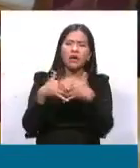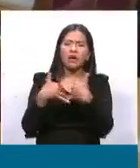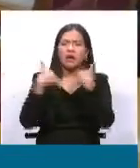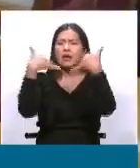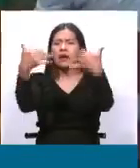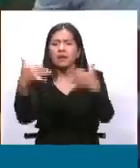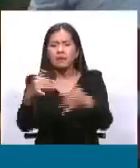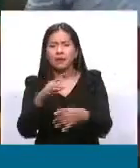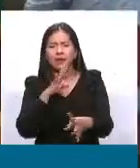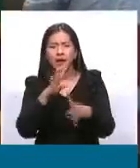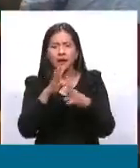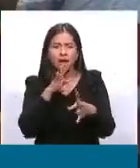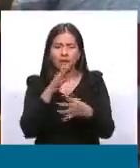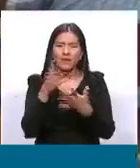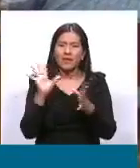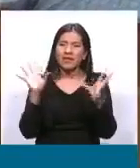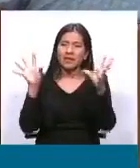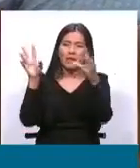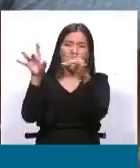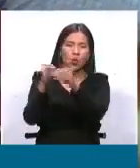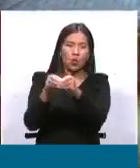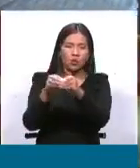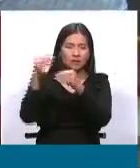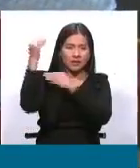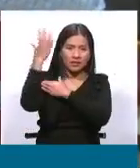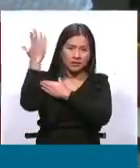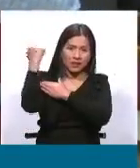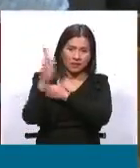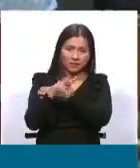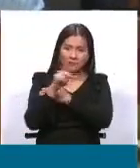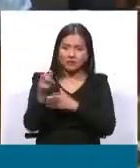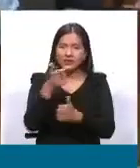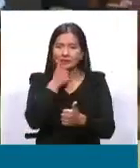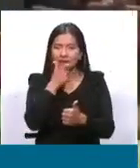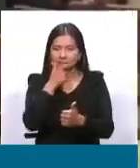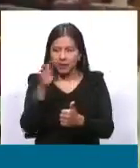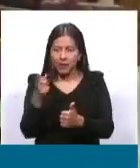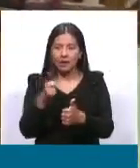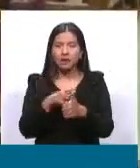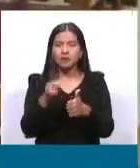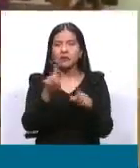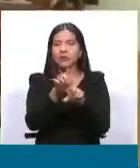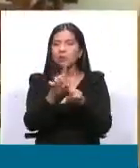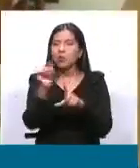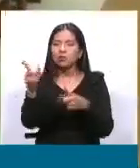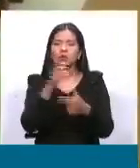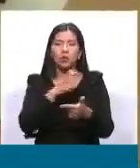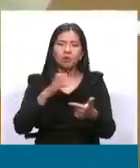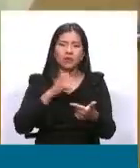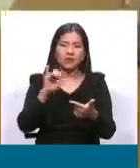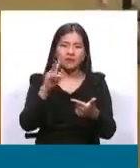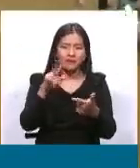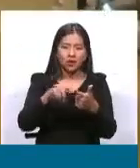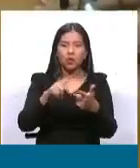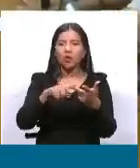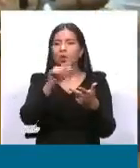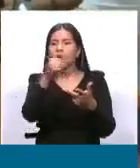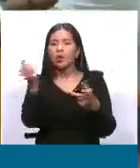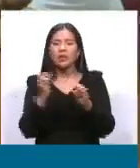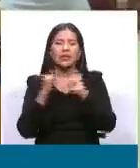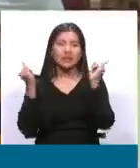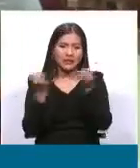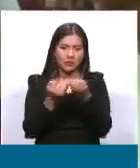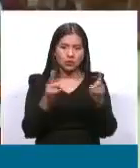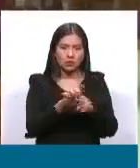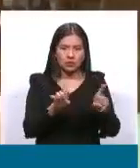asistieron y que organizaron Luis Fernando Camacho y otros, el Comité Cívico y otras instituciones, aparte de la